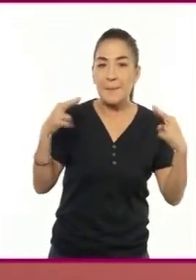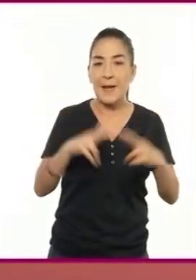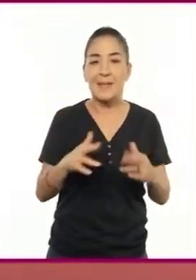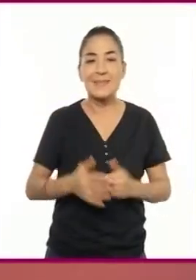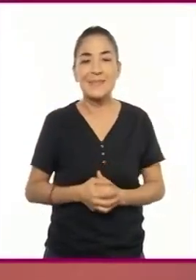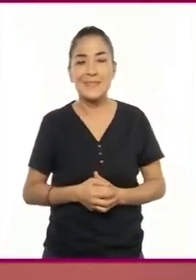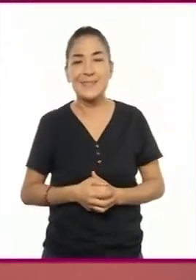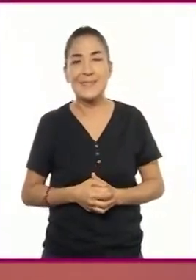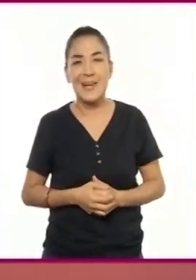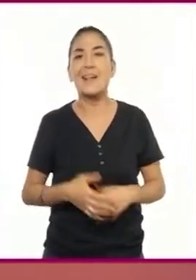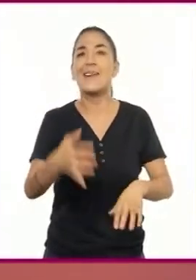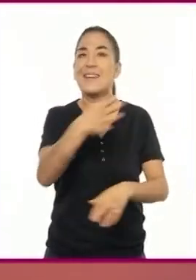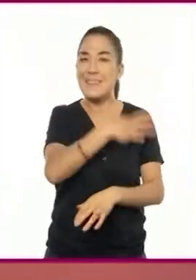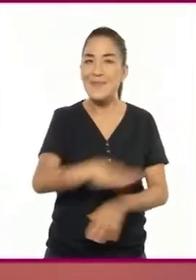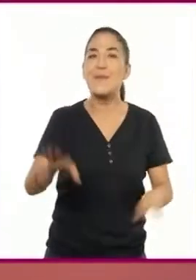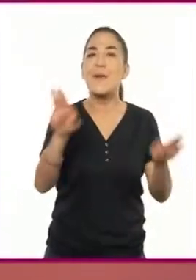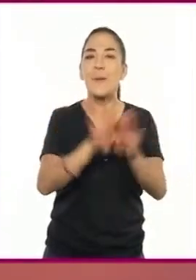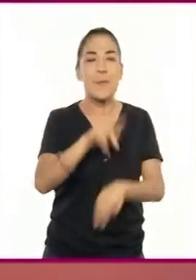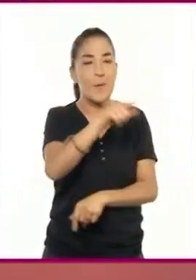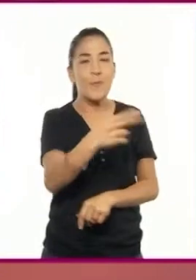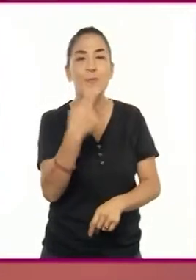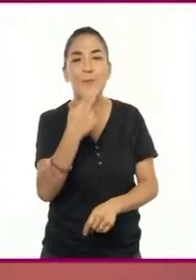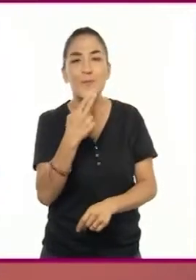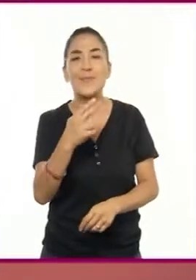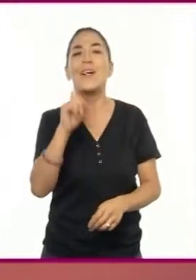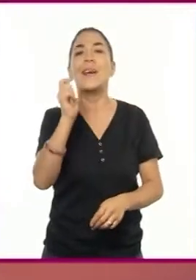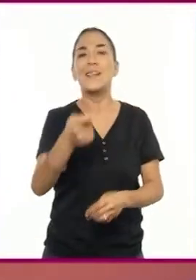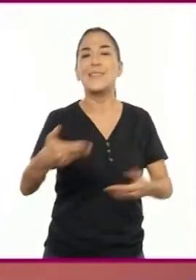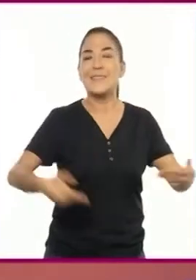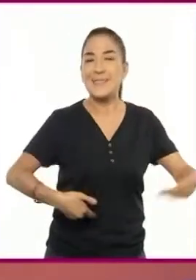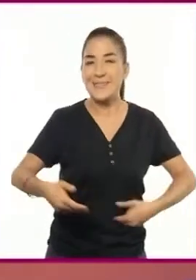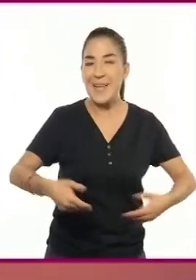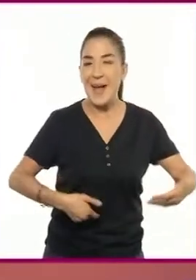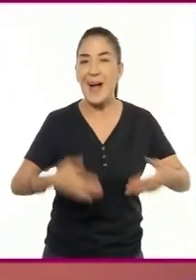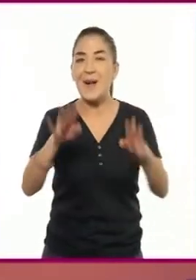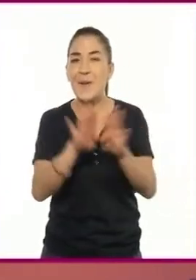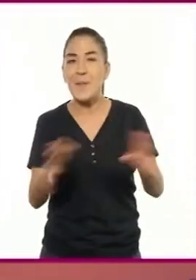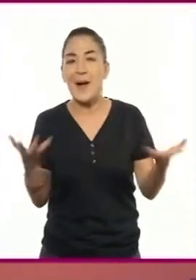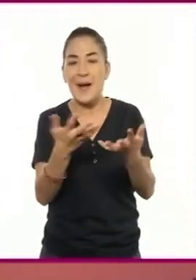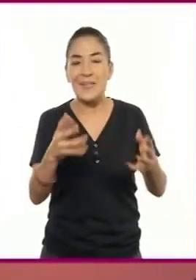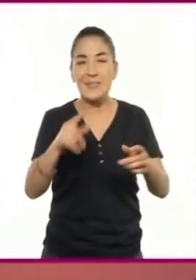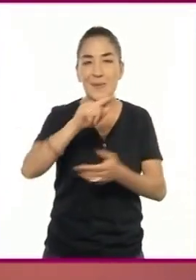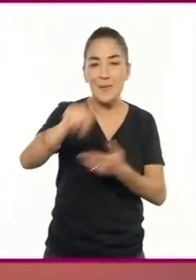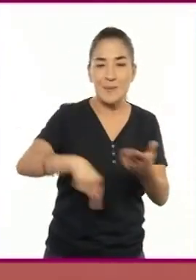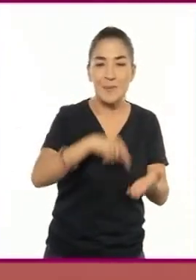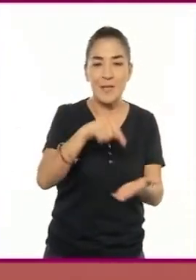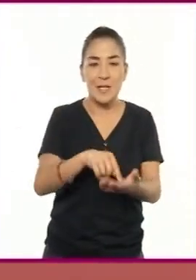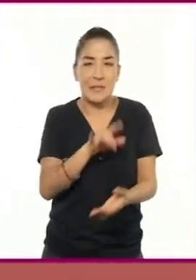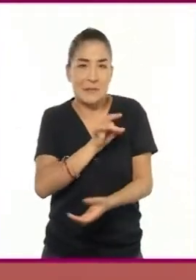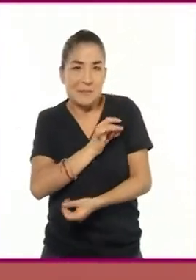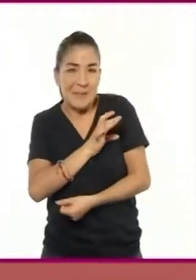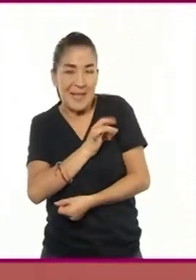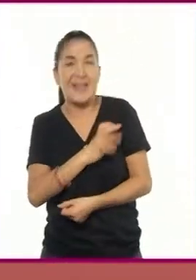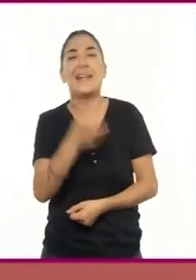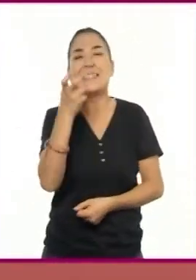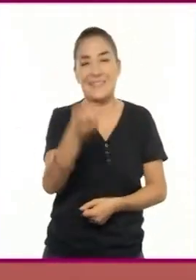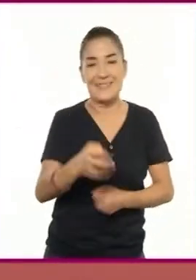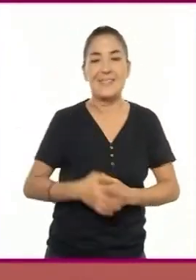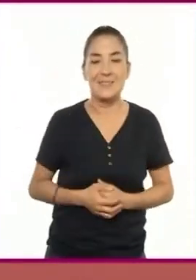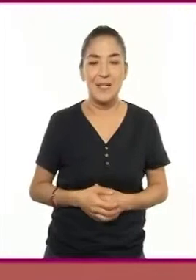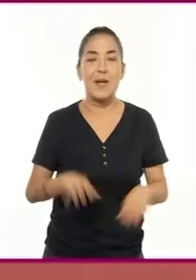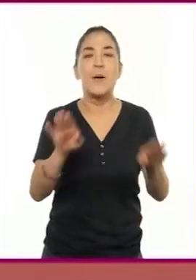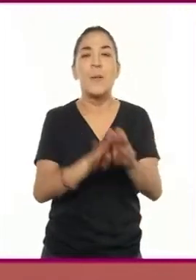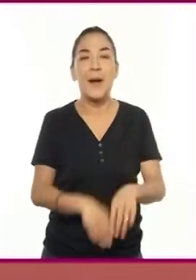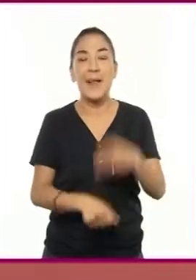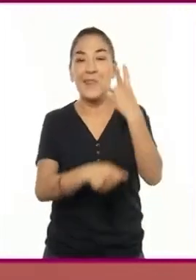Maestra, increíble, usted usó un recurso teatral para crear una atmósfera aterradora. Así es, el texto